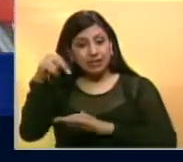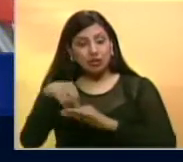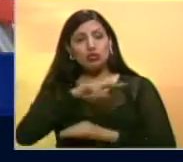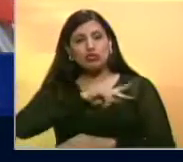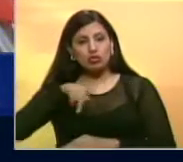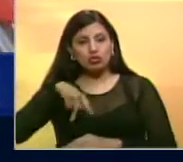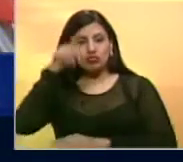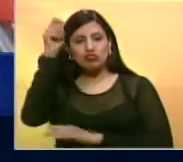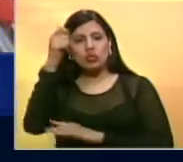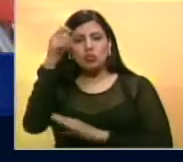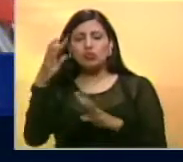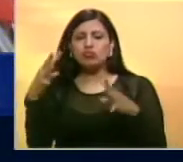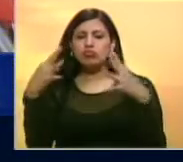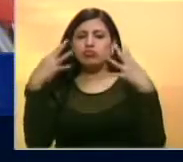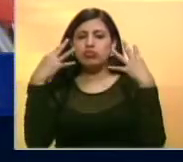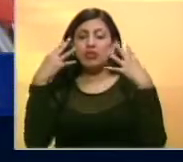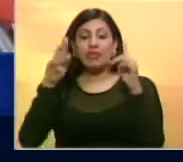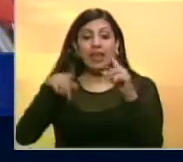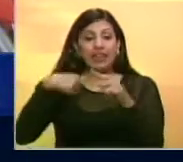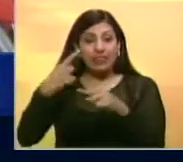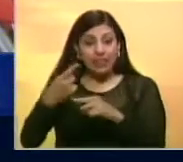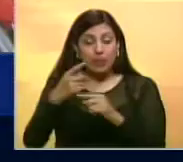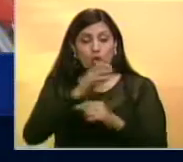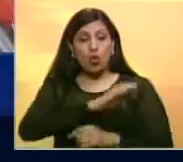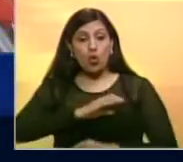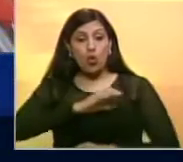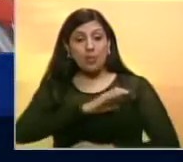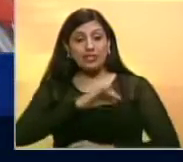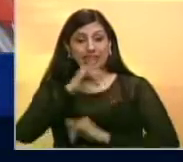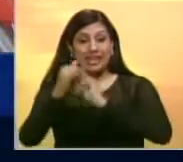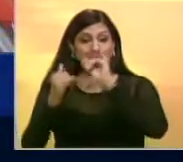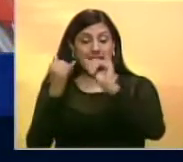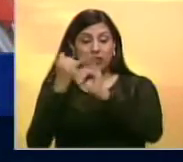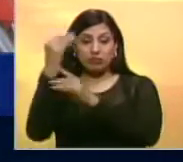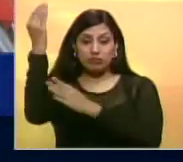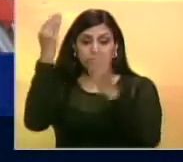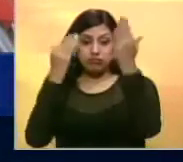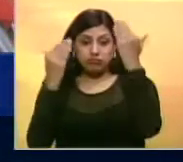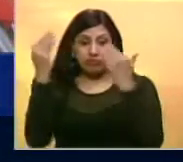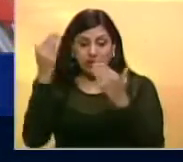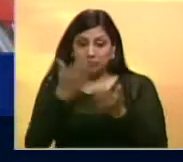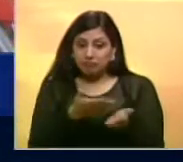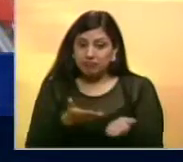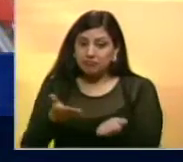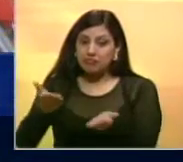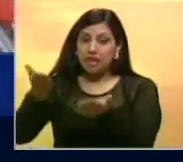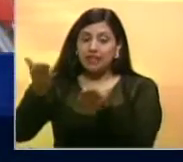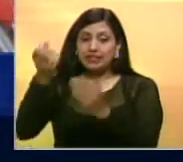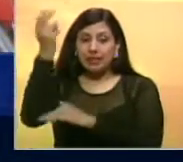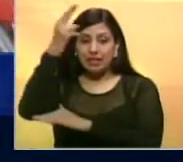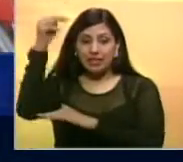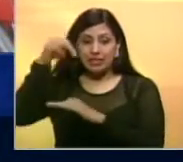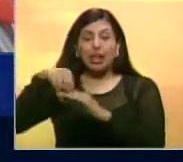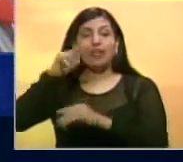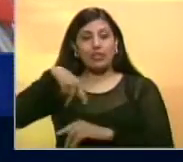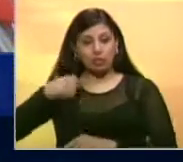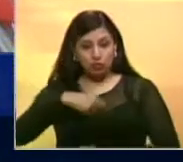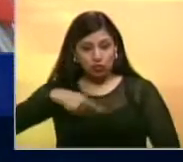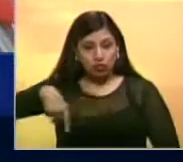Ahí estaremos los diputados. Luego pasará la Comisión Internacional, los invitados internacionales, pasarán también los diputados.